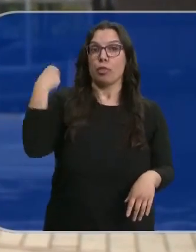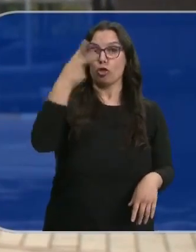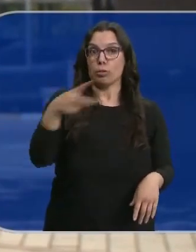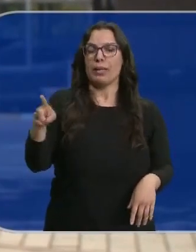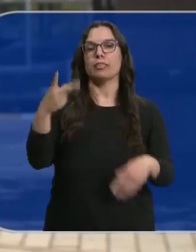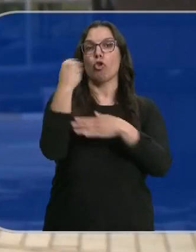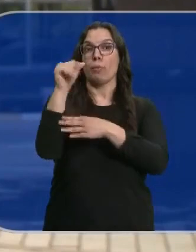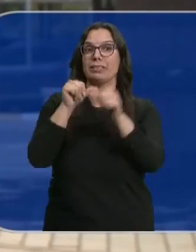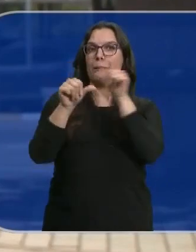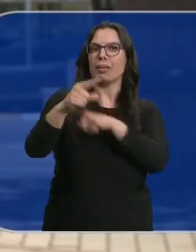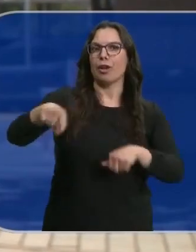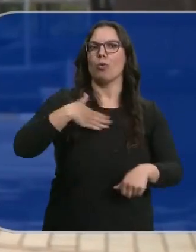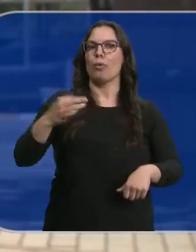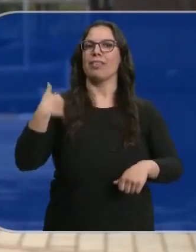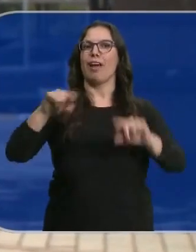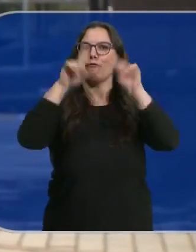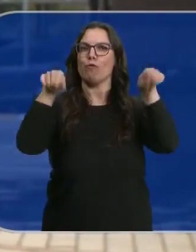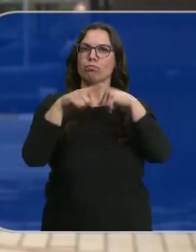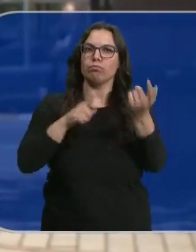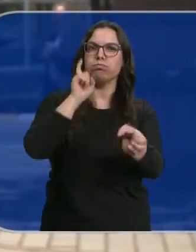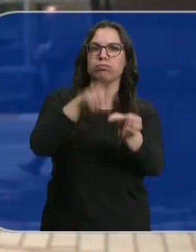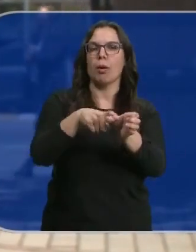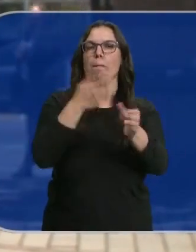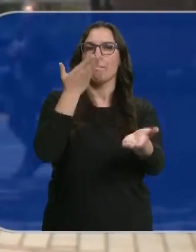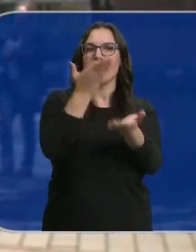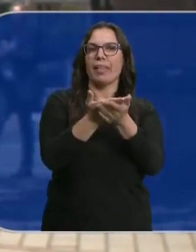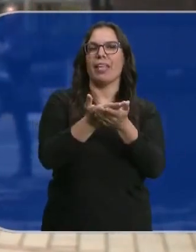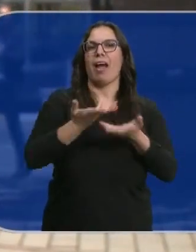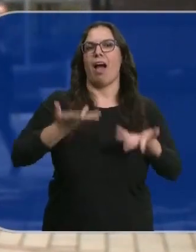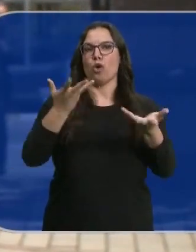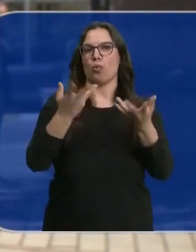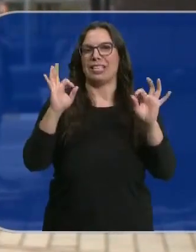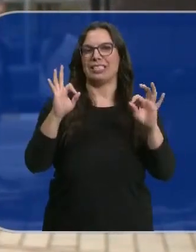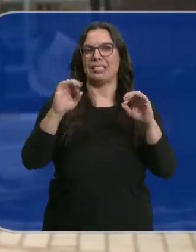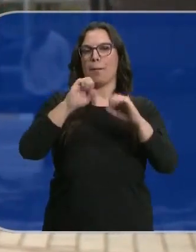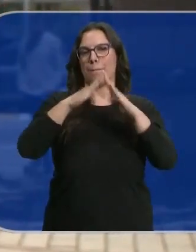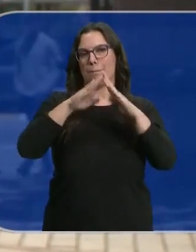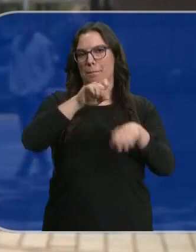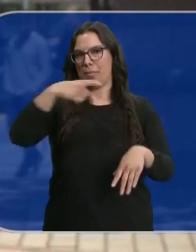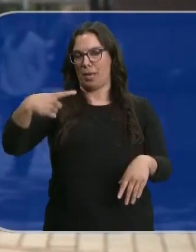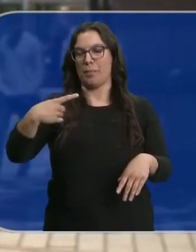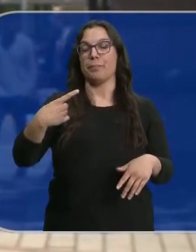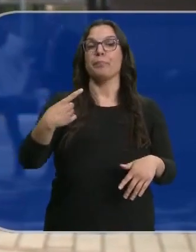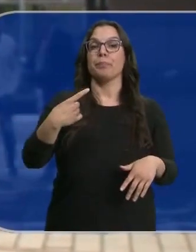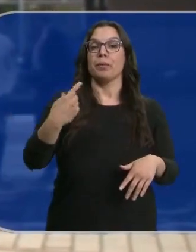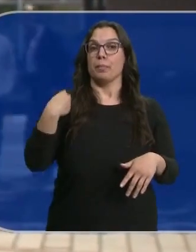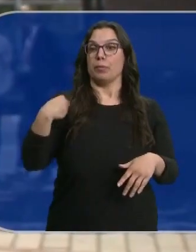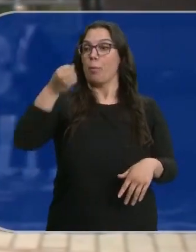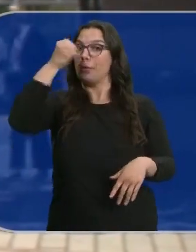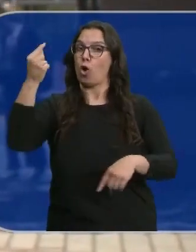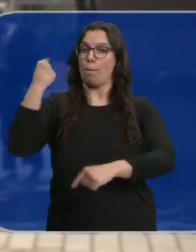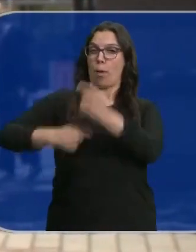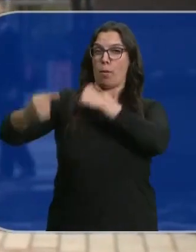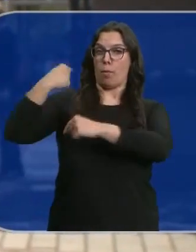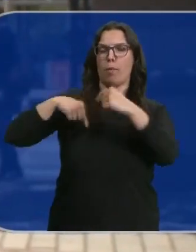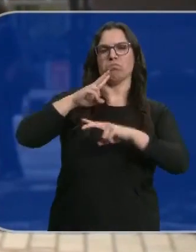jóvenes tendrán disponibles los formularios para que puedan acceder a la ayuda. Con eso responde a las críticas que le vienen desde el Partido